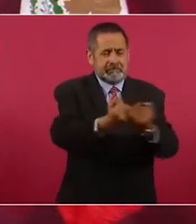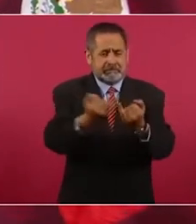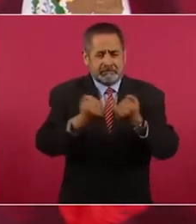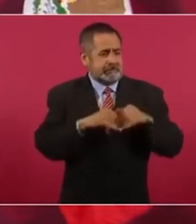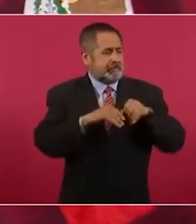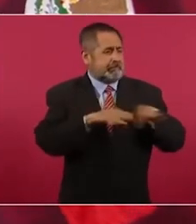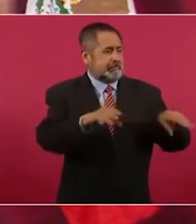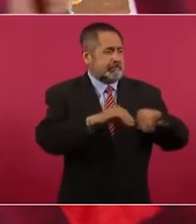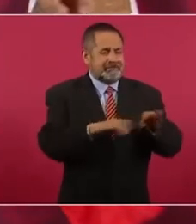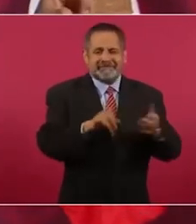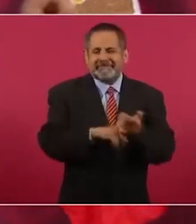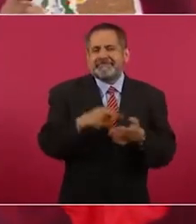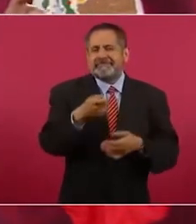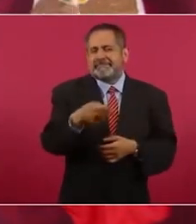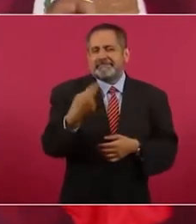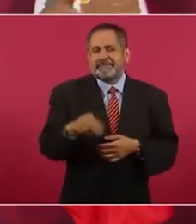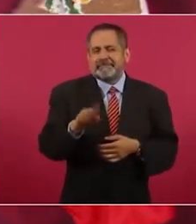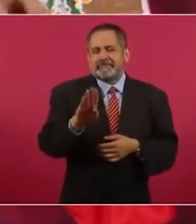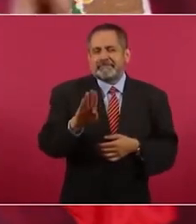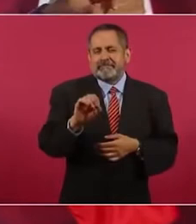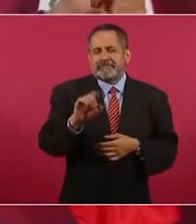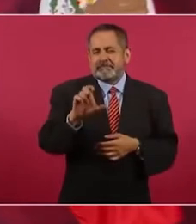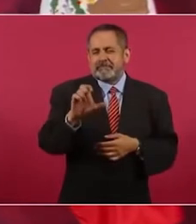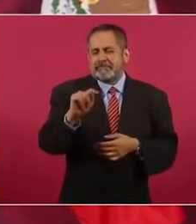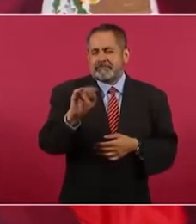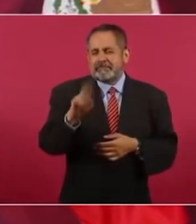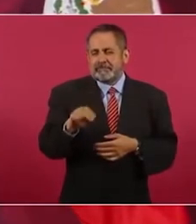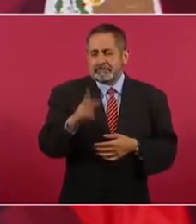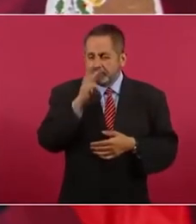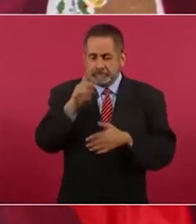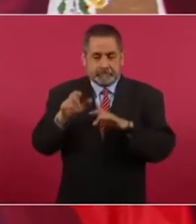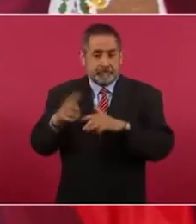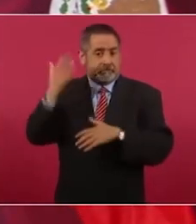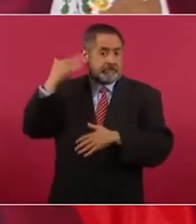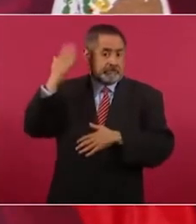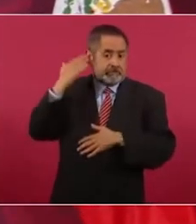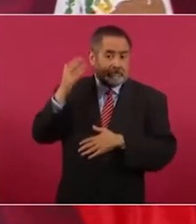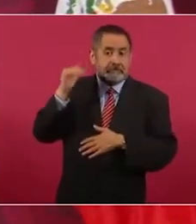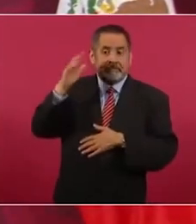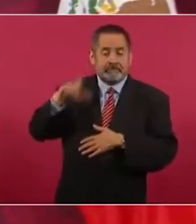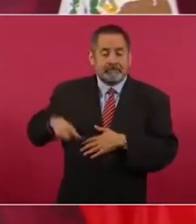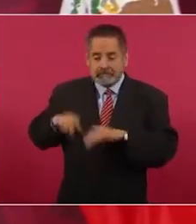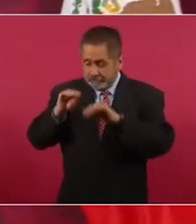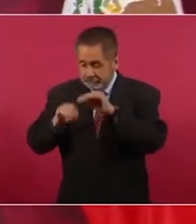O sea, hasta el mismo texto. Pues es esto.